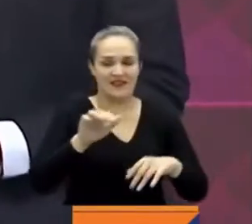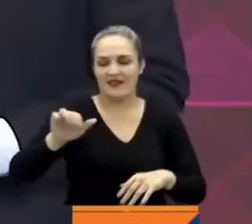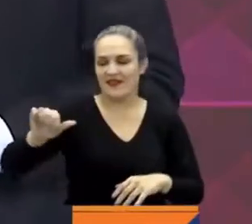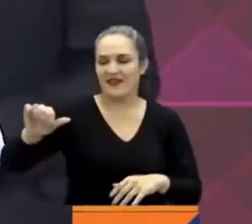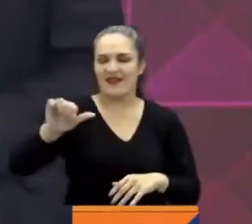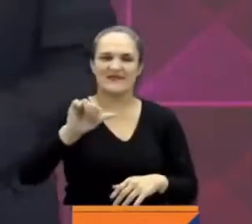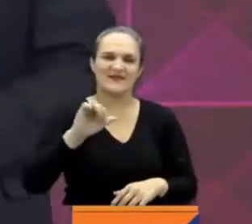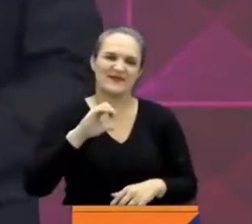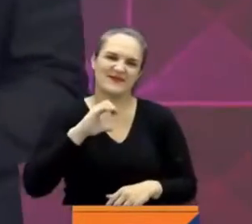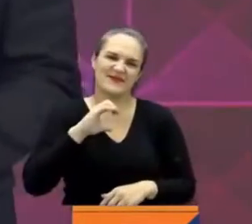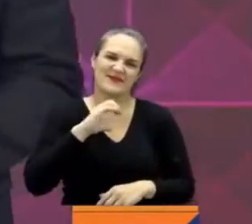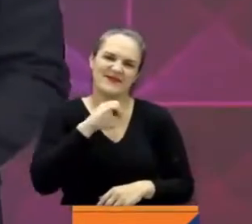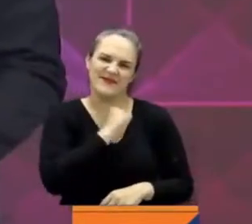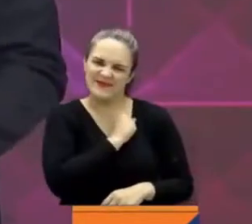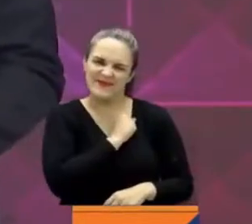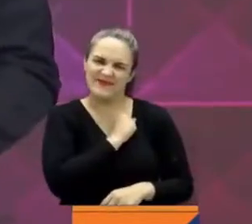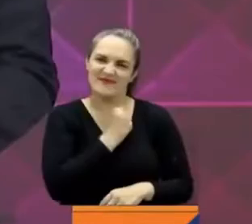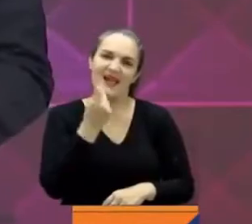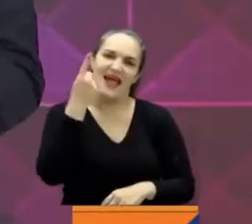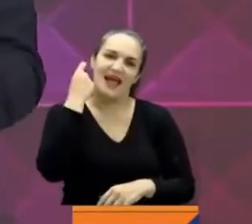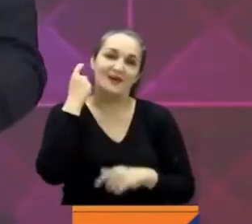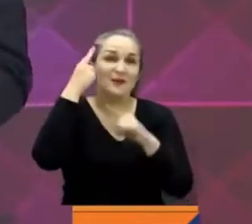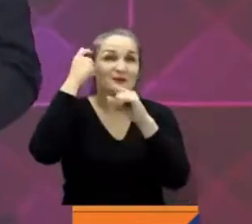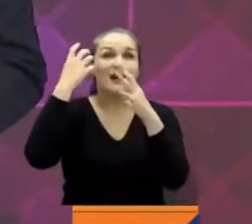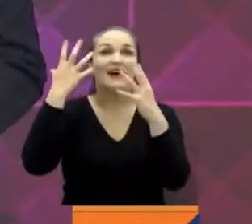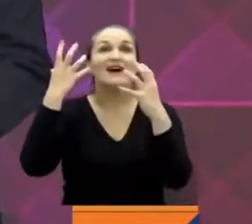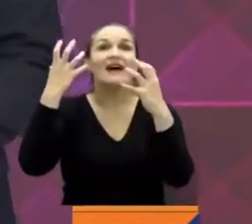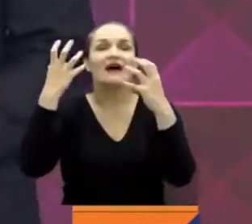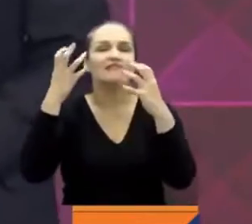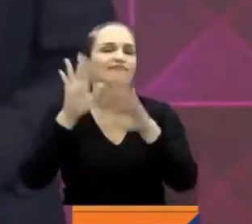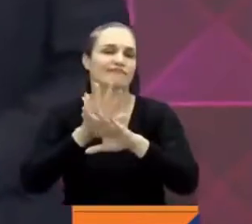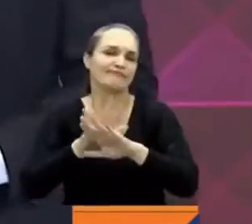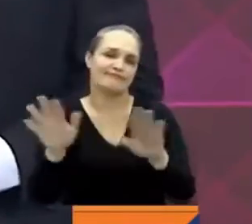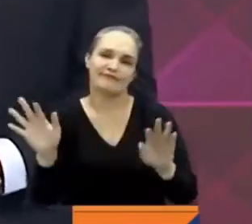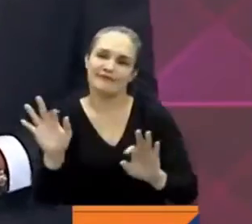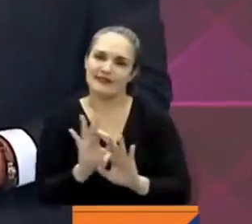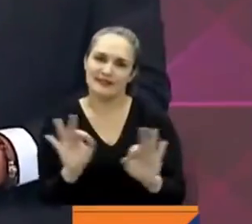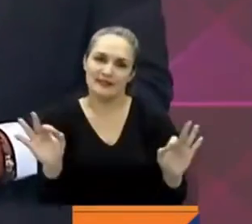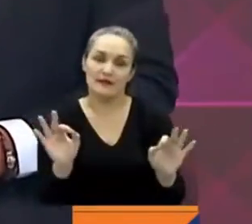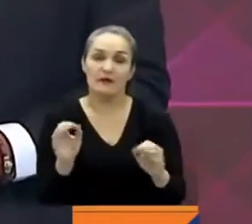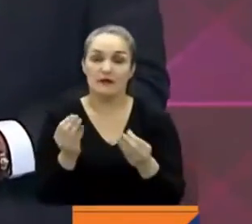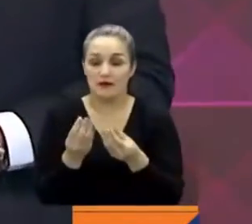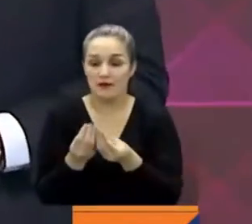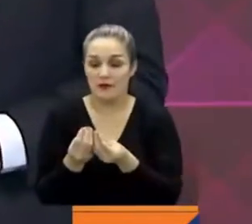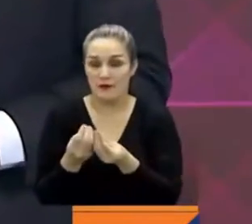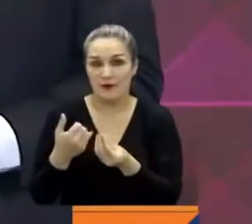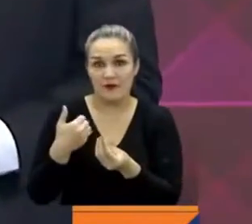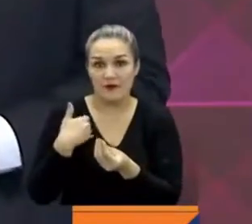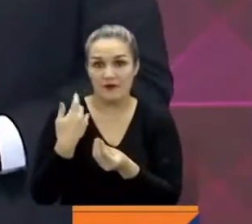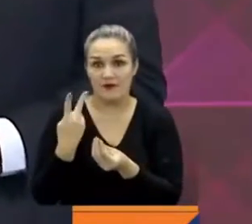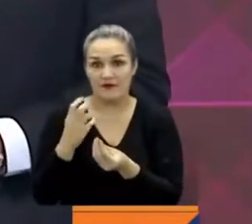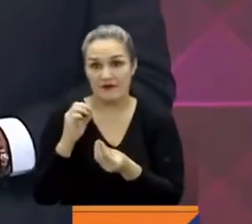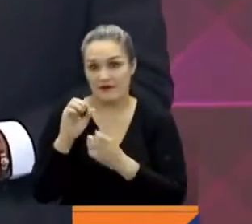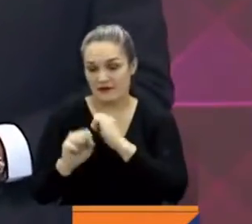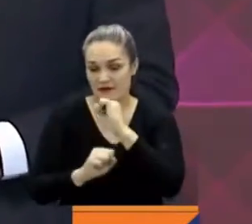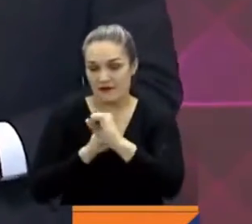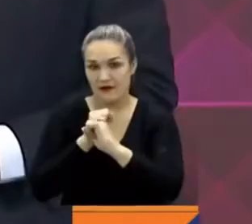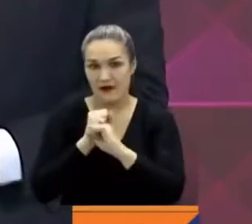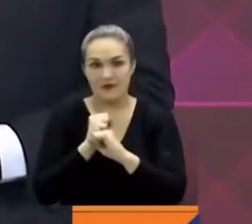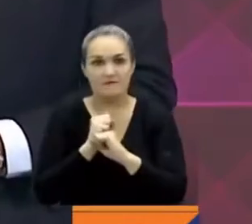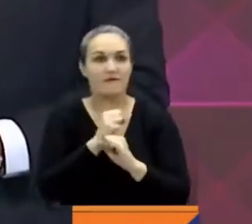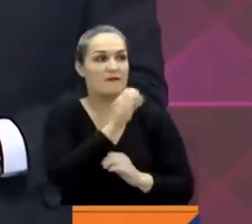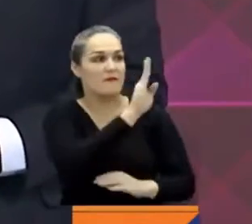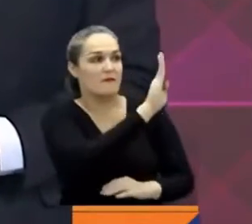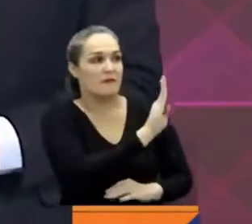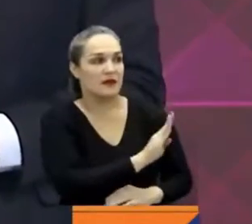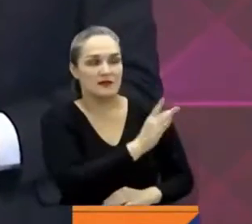lastimosamente el sueño llegó a su final. Así sucedió con la selección Colombia Femenina Sub-20, que perdió frente a Brasil en cuartos de final de la